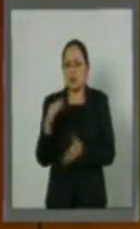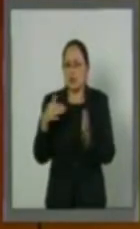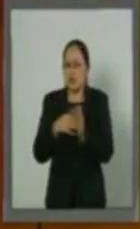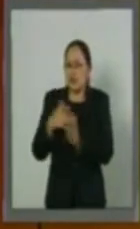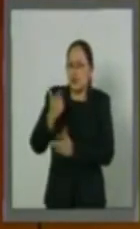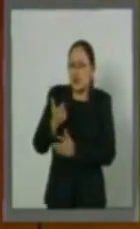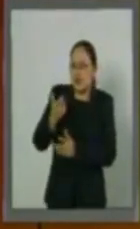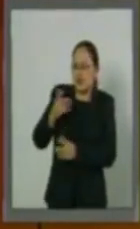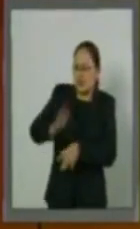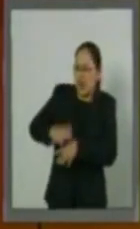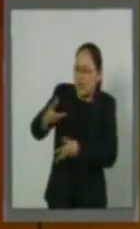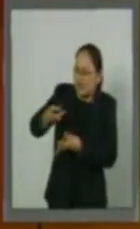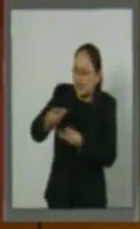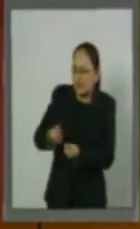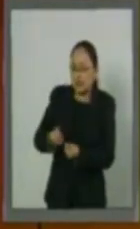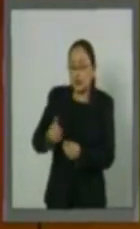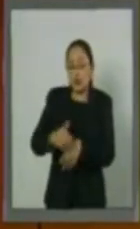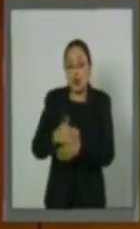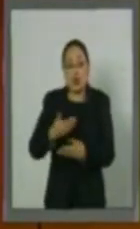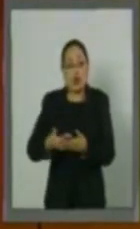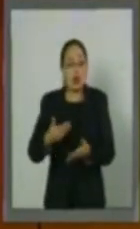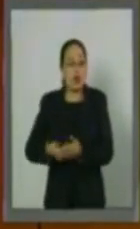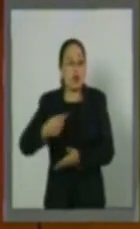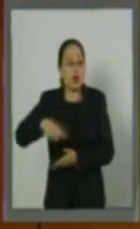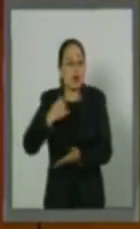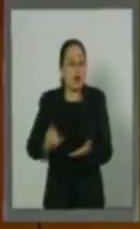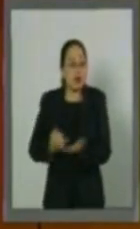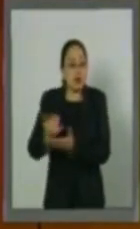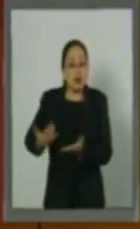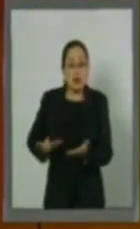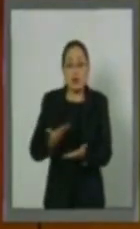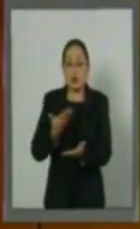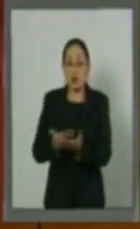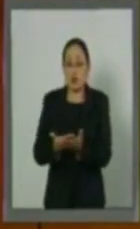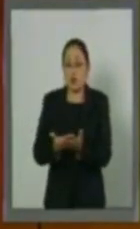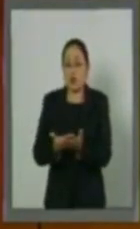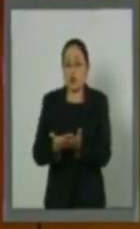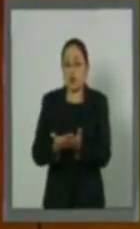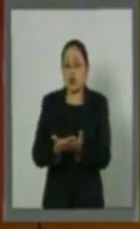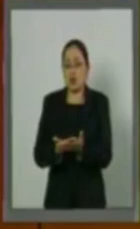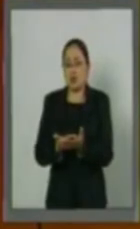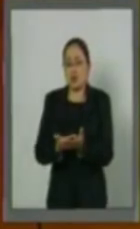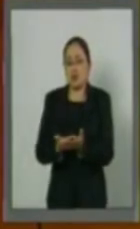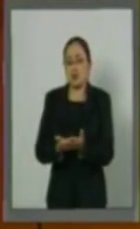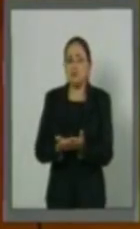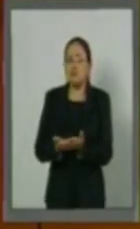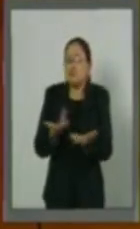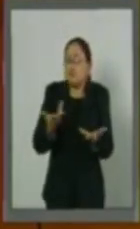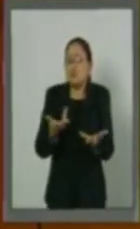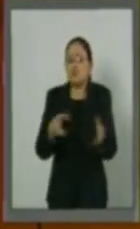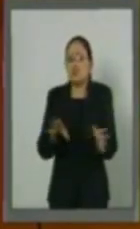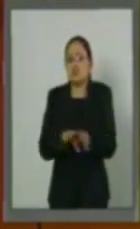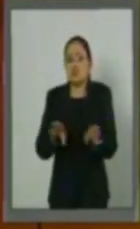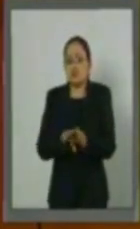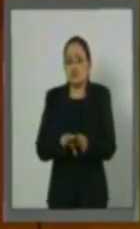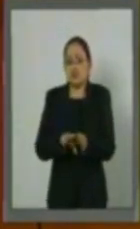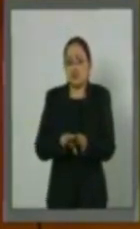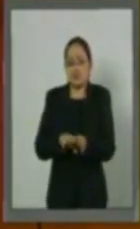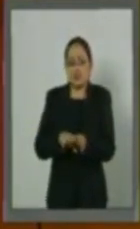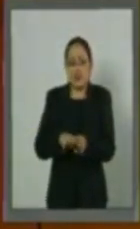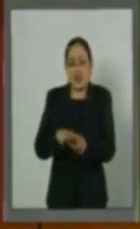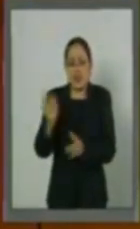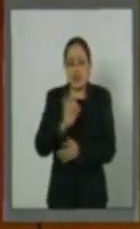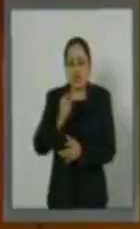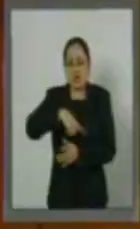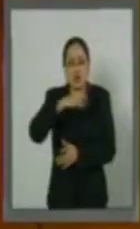actualidad y este dictamen, esta traerá consigo que cueste cero pesos